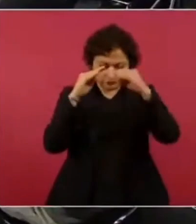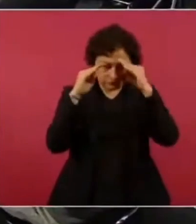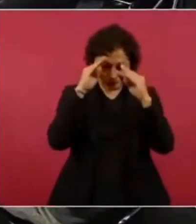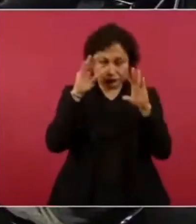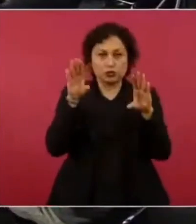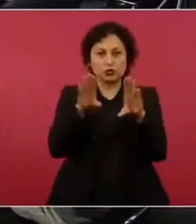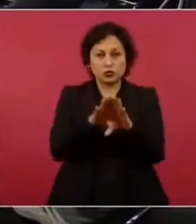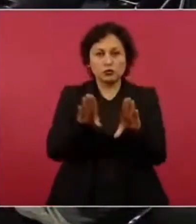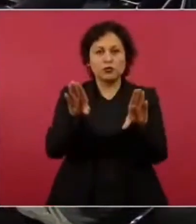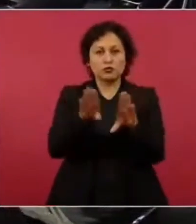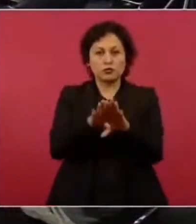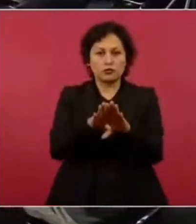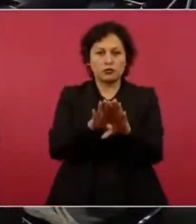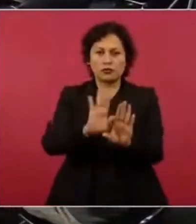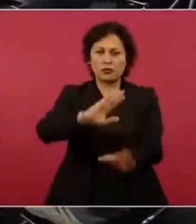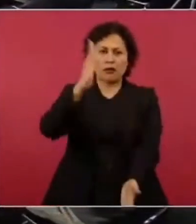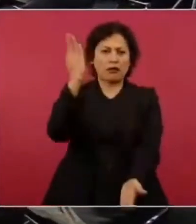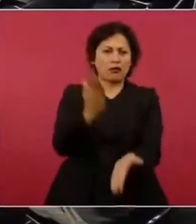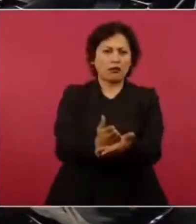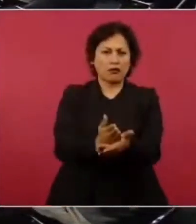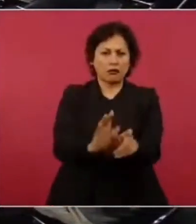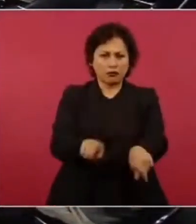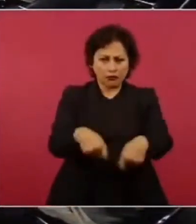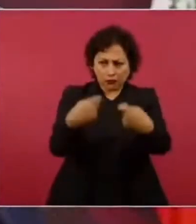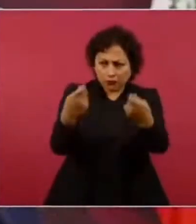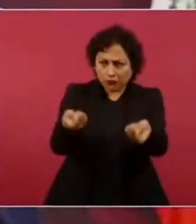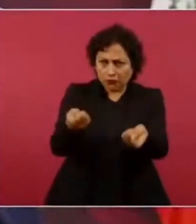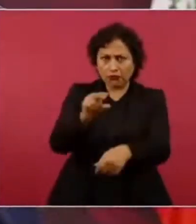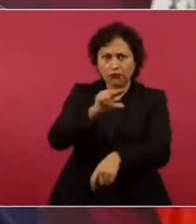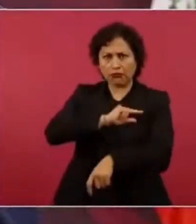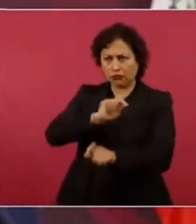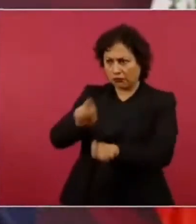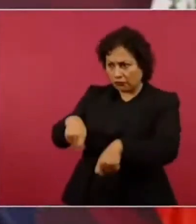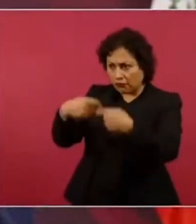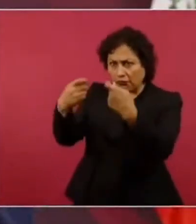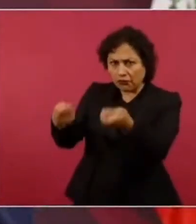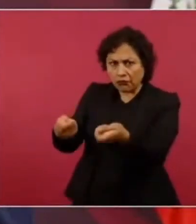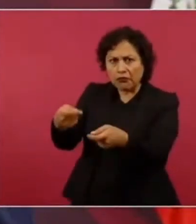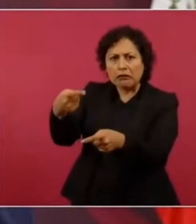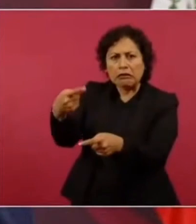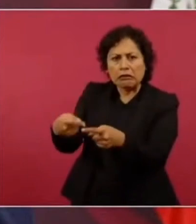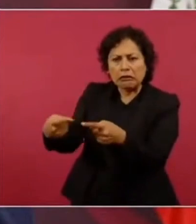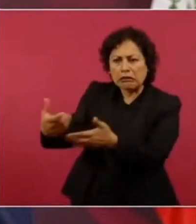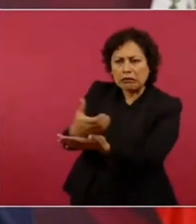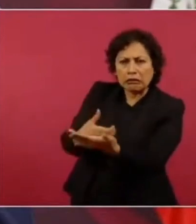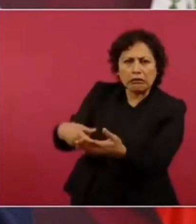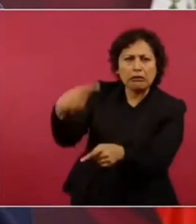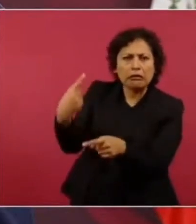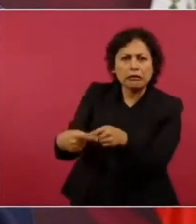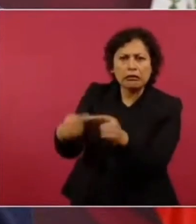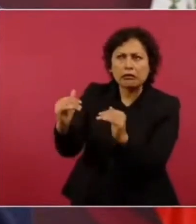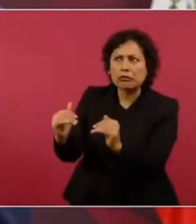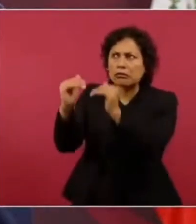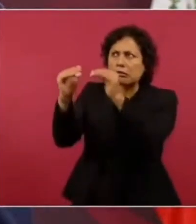entregando bienes y el presupuesto a los de arriba con